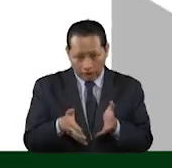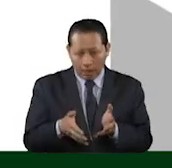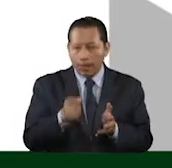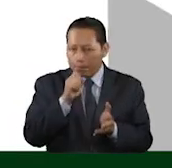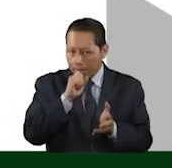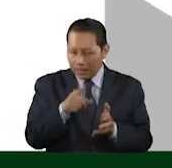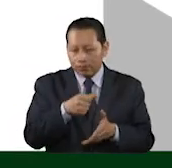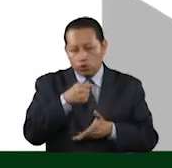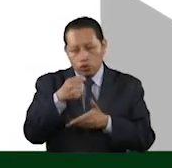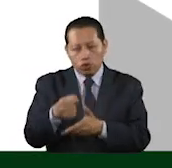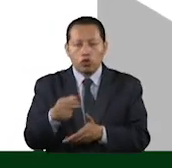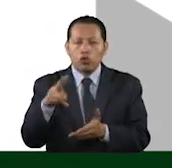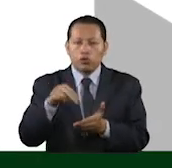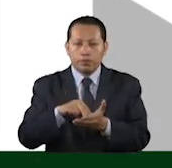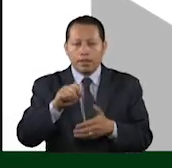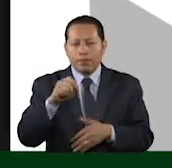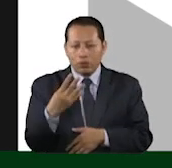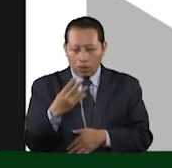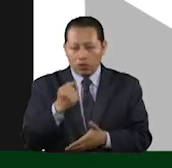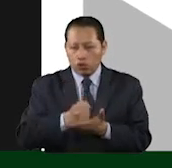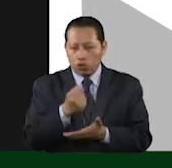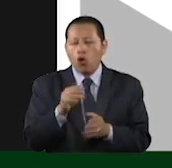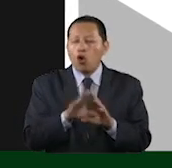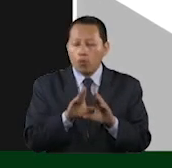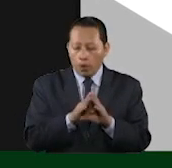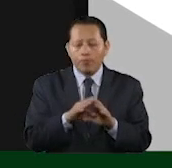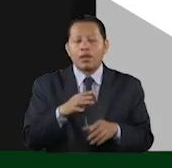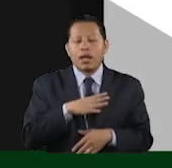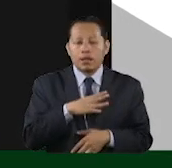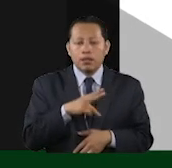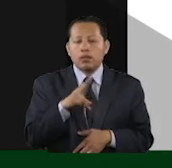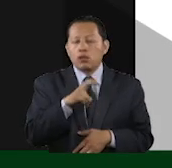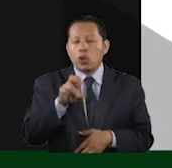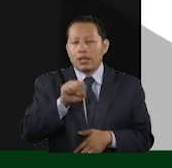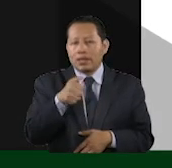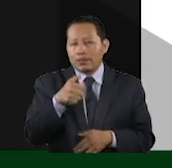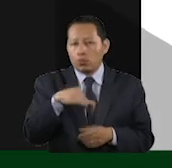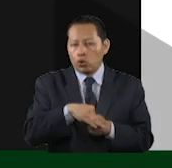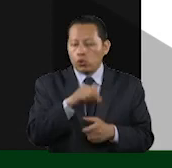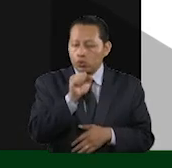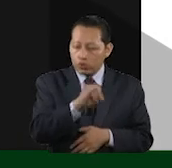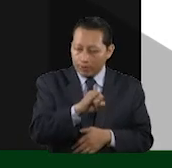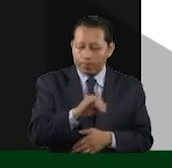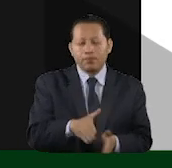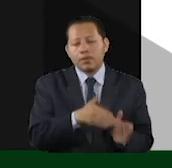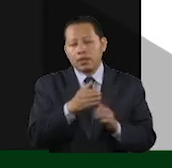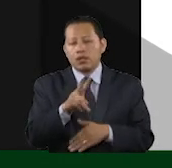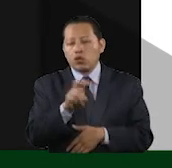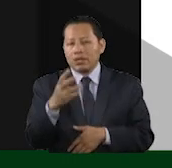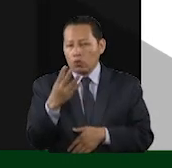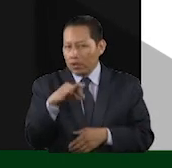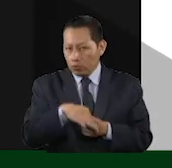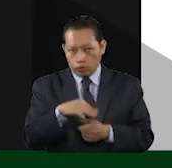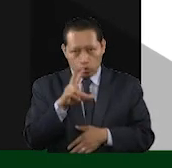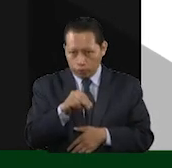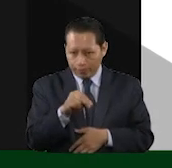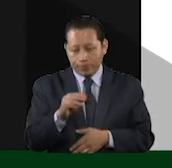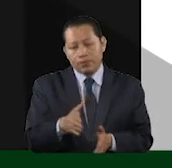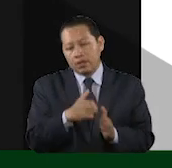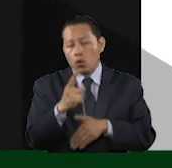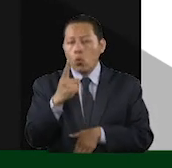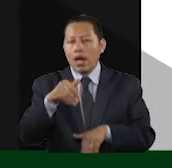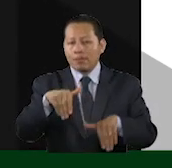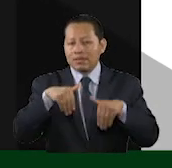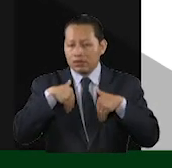Fiscal 2024. Esto sucedió con 266 votos a favor, 204 en contra y una